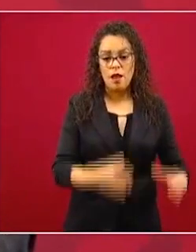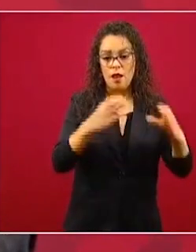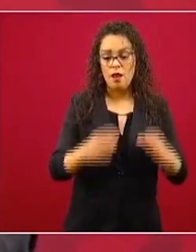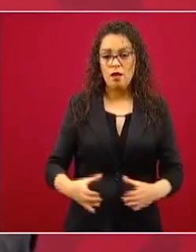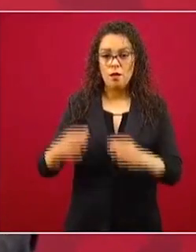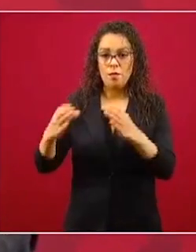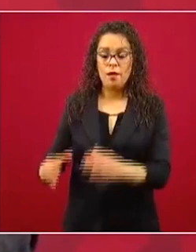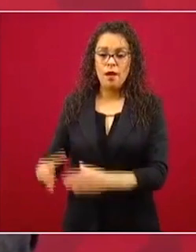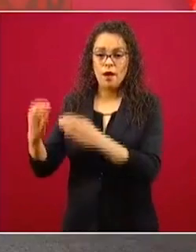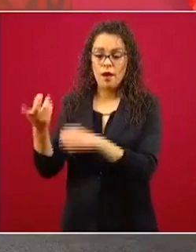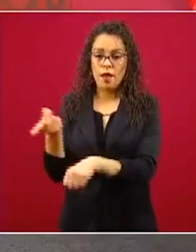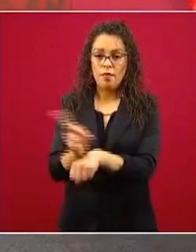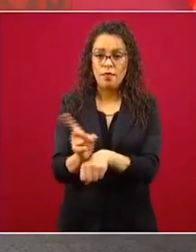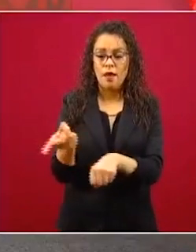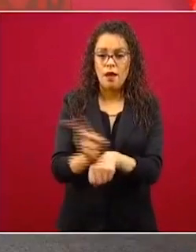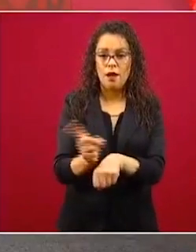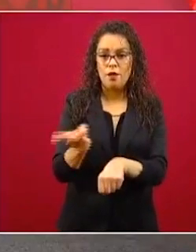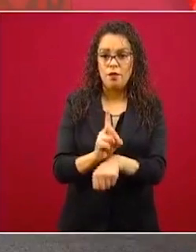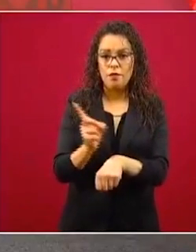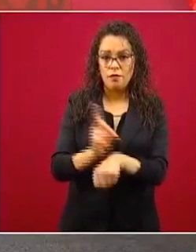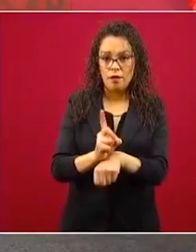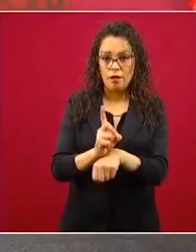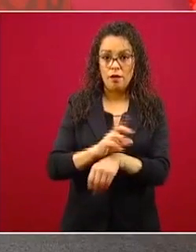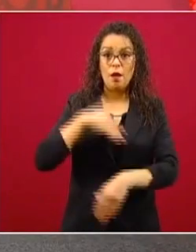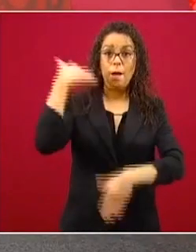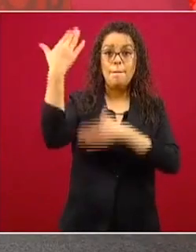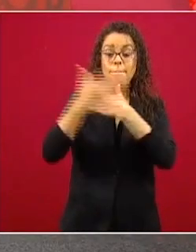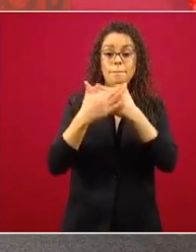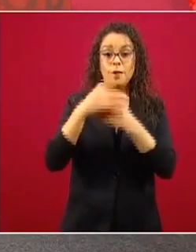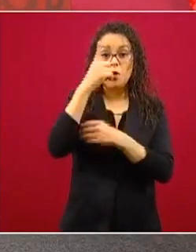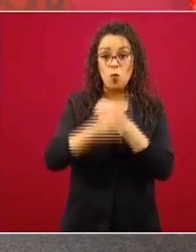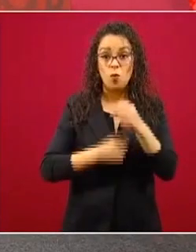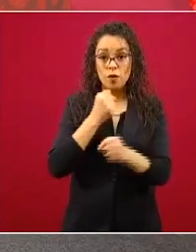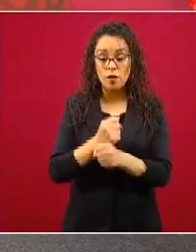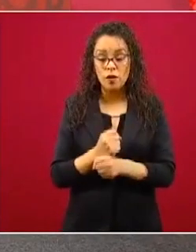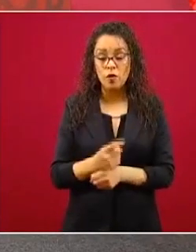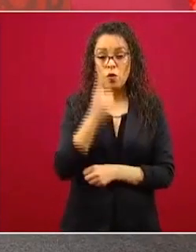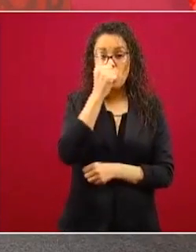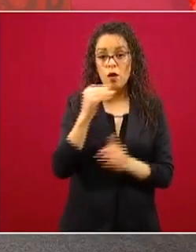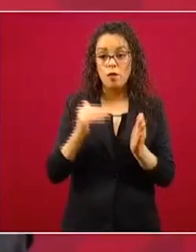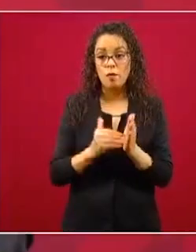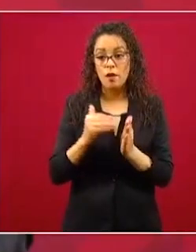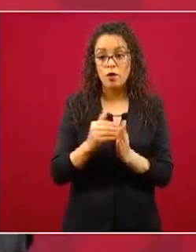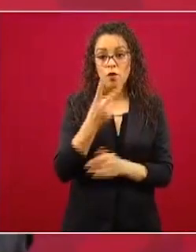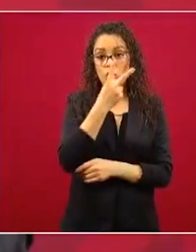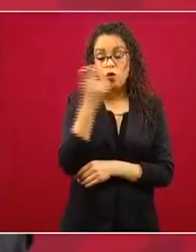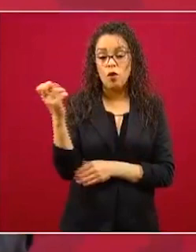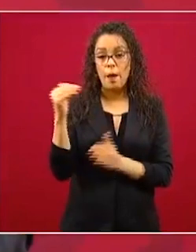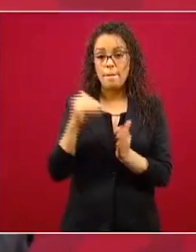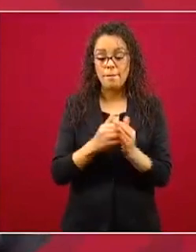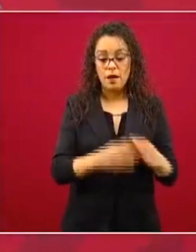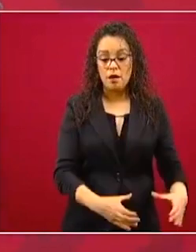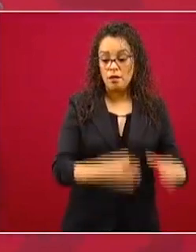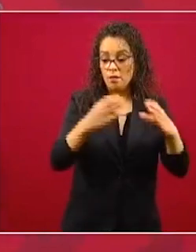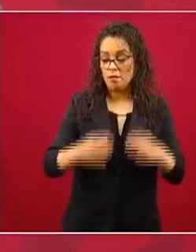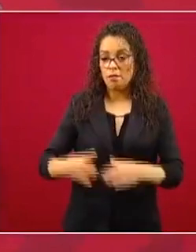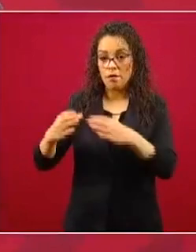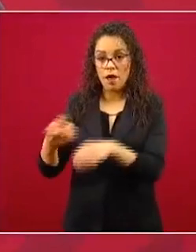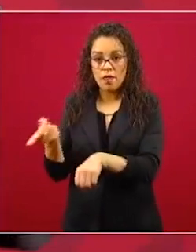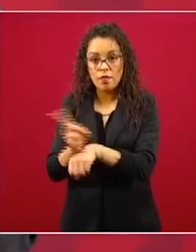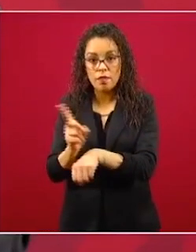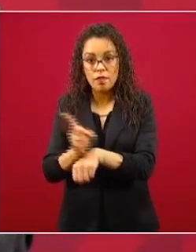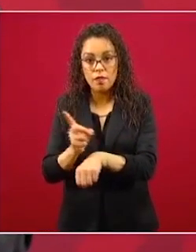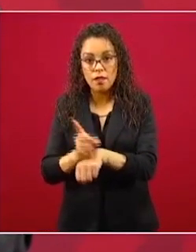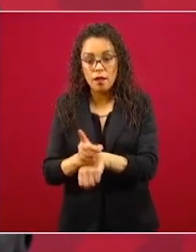y a partir del año próximo un millón 200 mil barriles diarios en esas seis